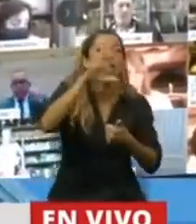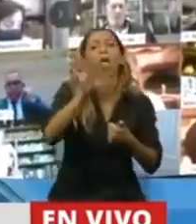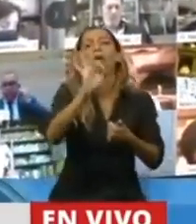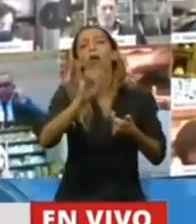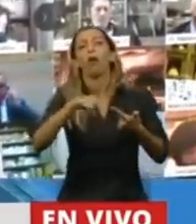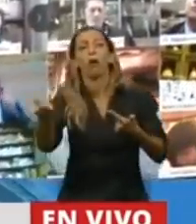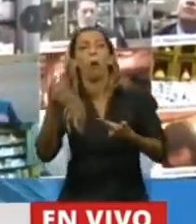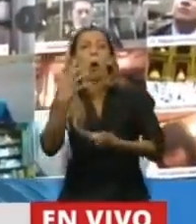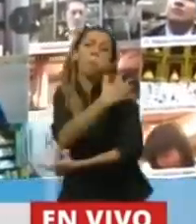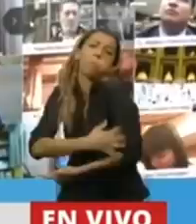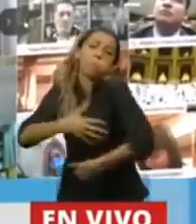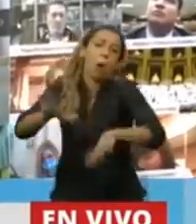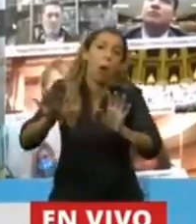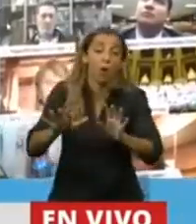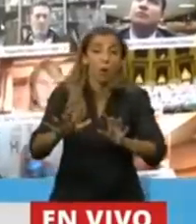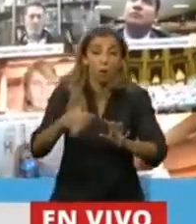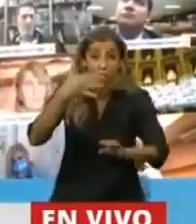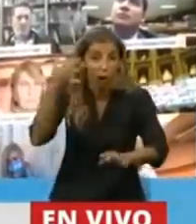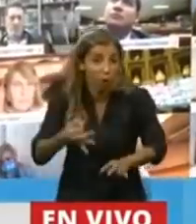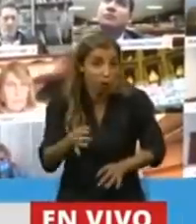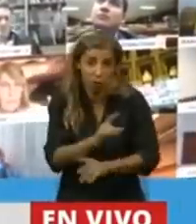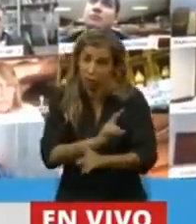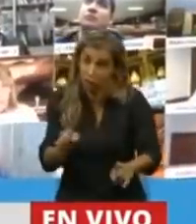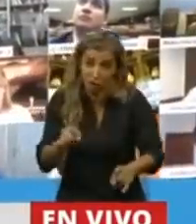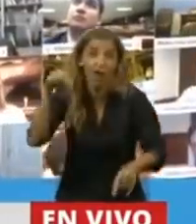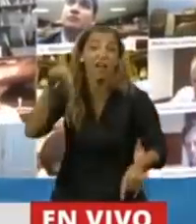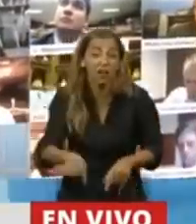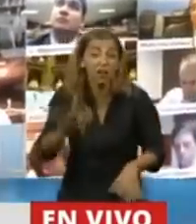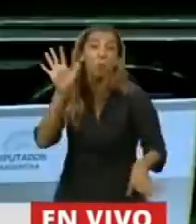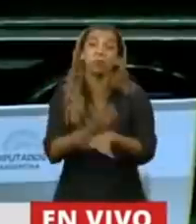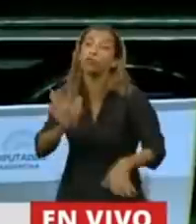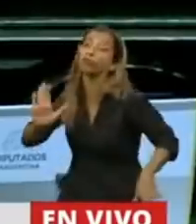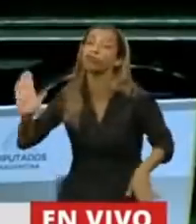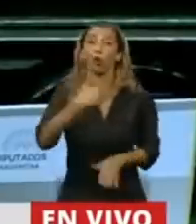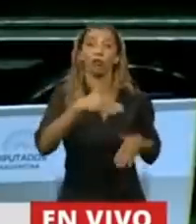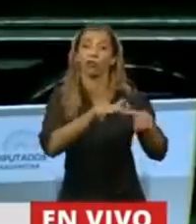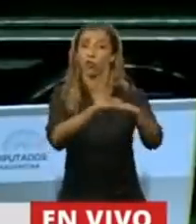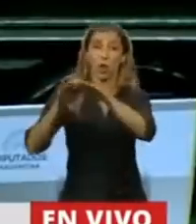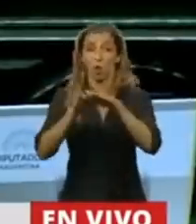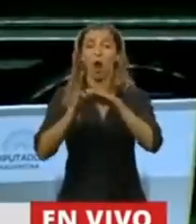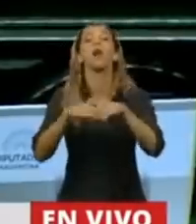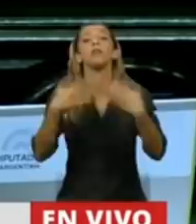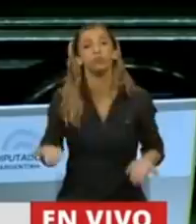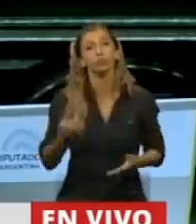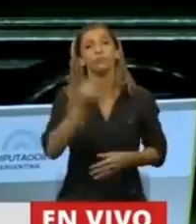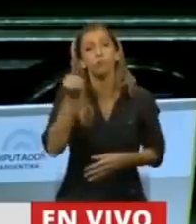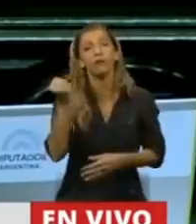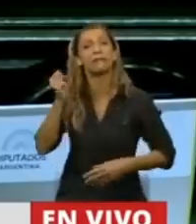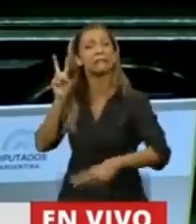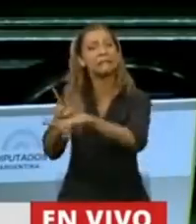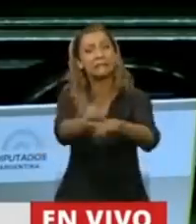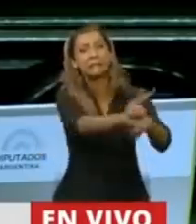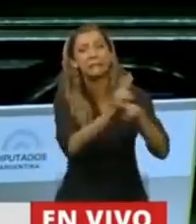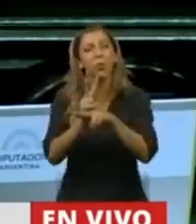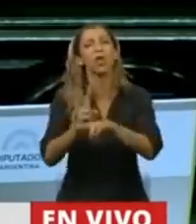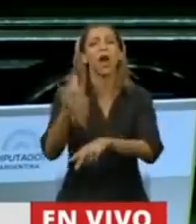gente que quiere. Es cosa de todos y todas salir adelante en esto. Y por eso tenemos que aprender a cuidarnos entre todos y todas, y dar a las